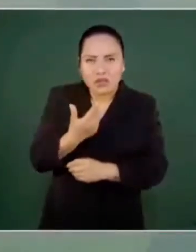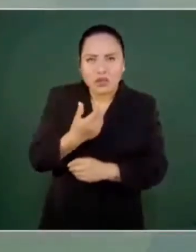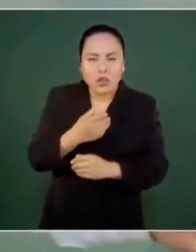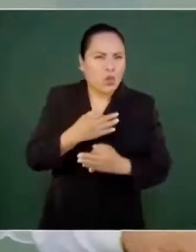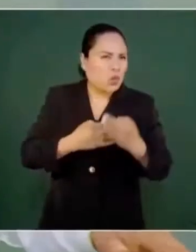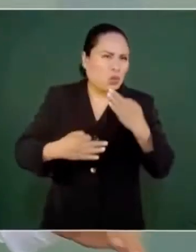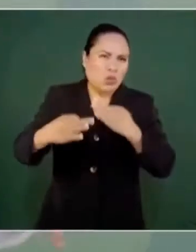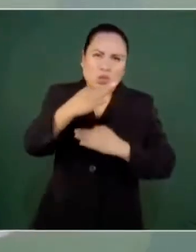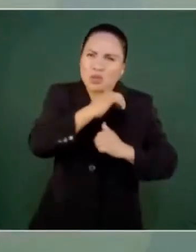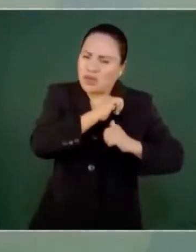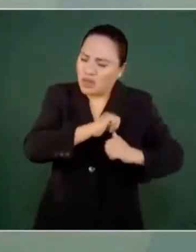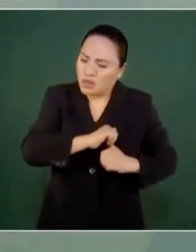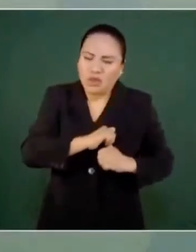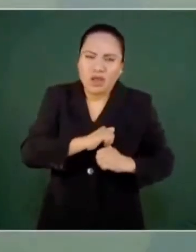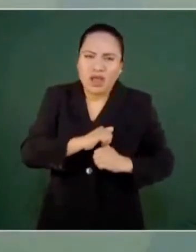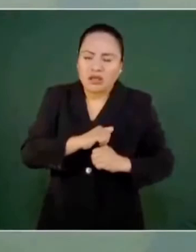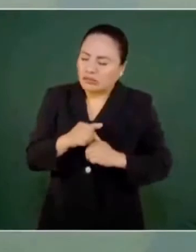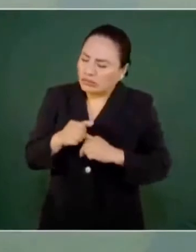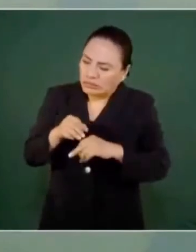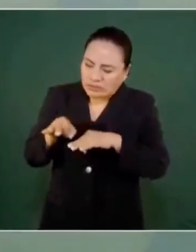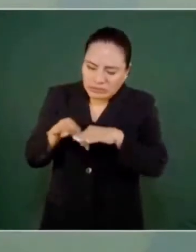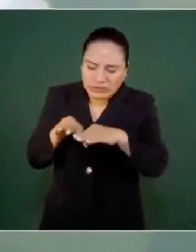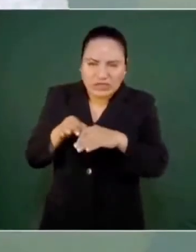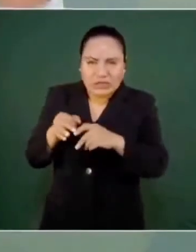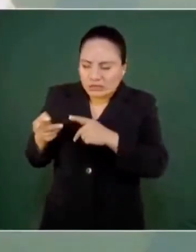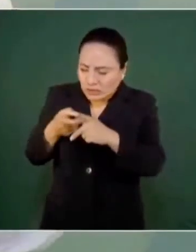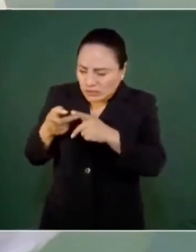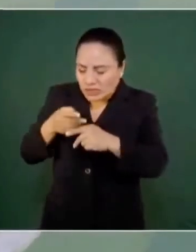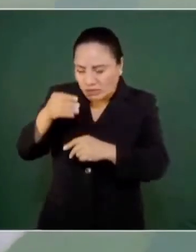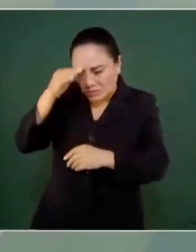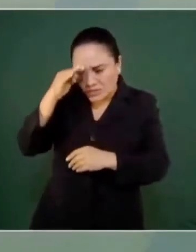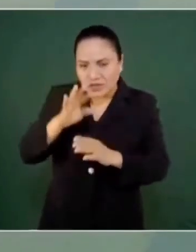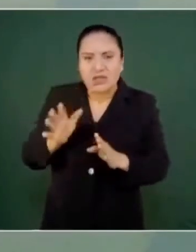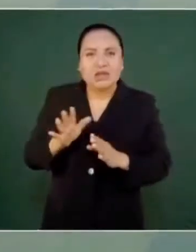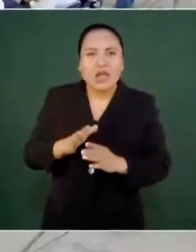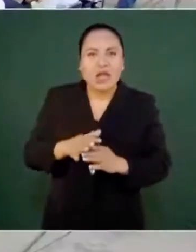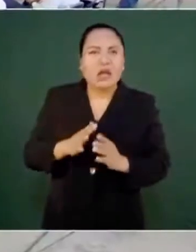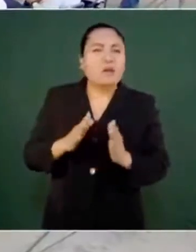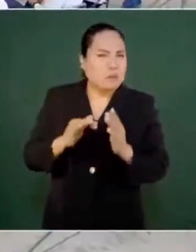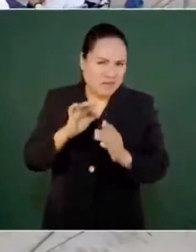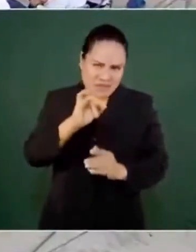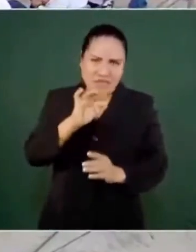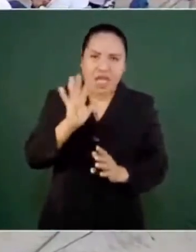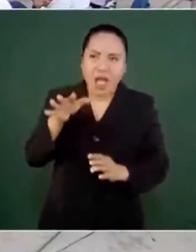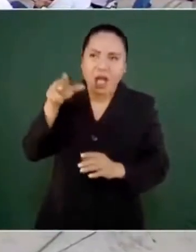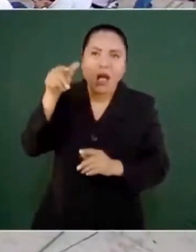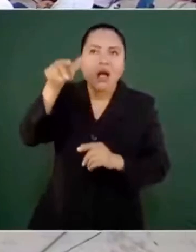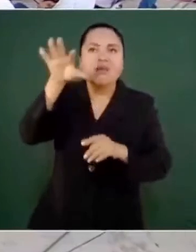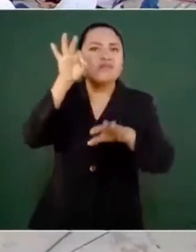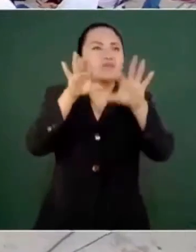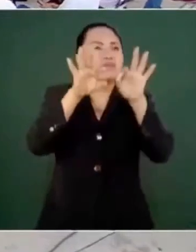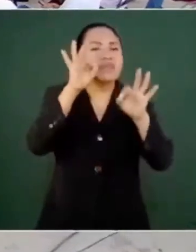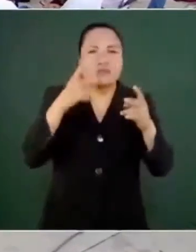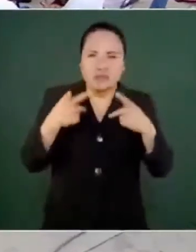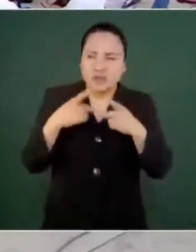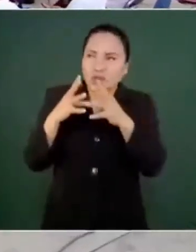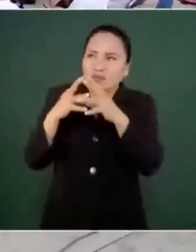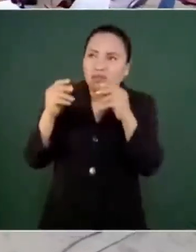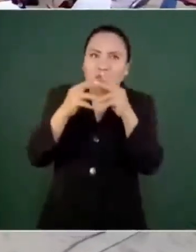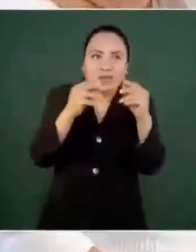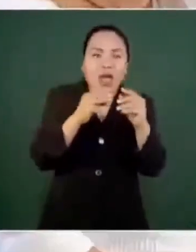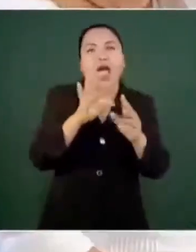estamos trabajando en eso, ya hemos encontrado a miles de desaparecidos.